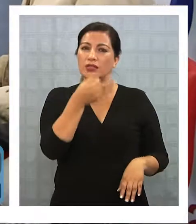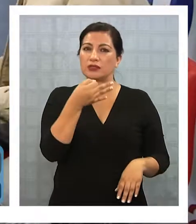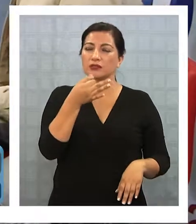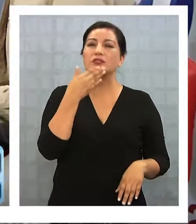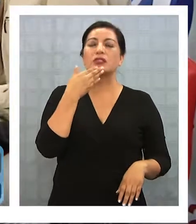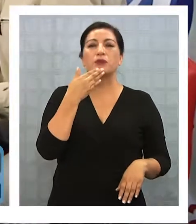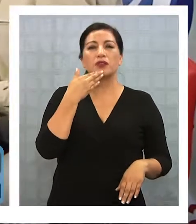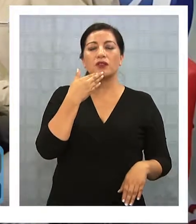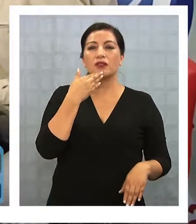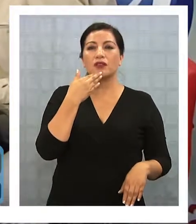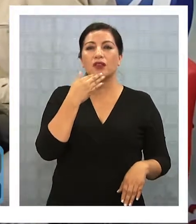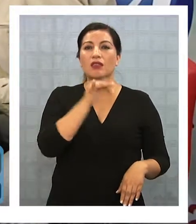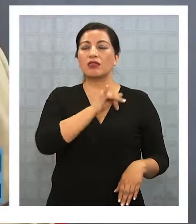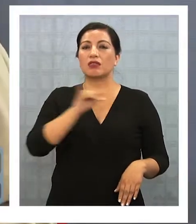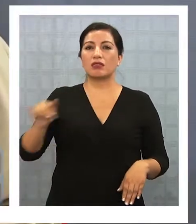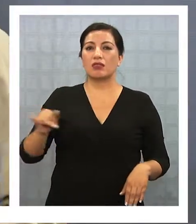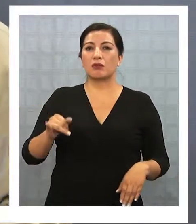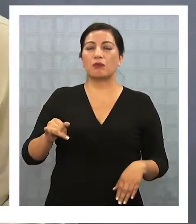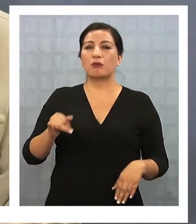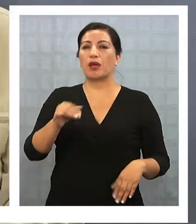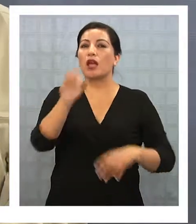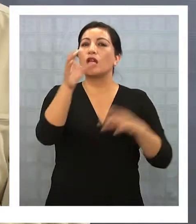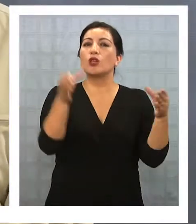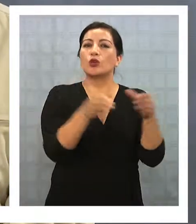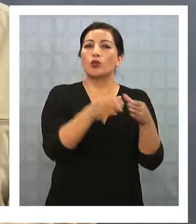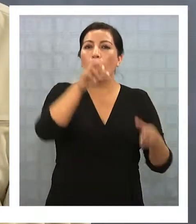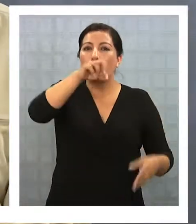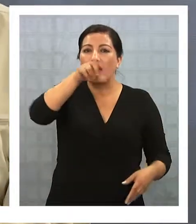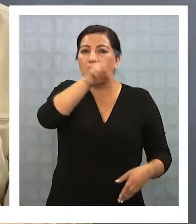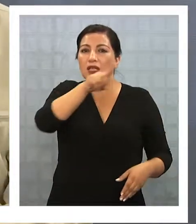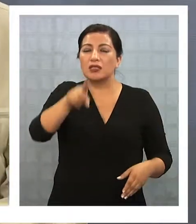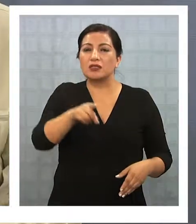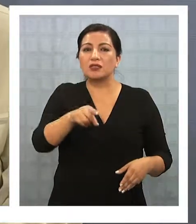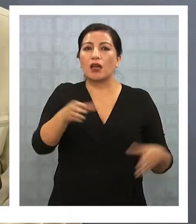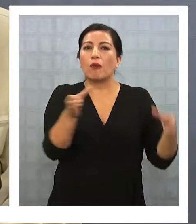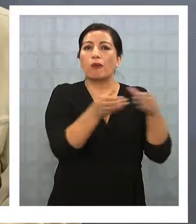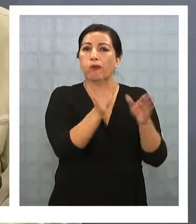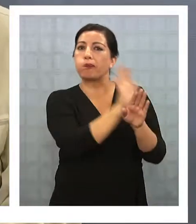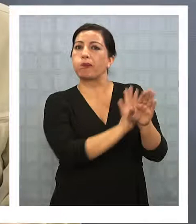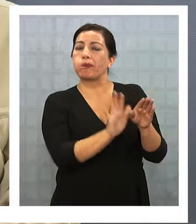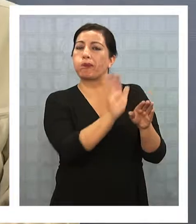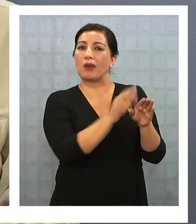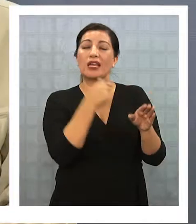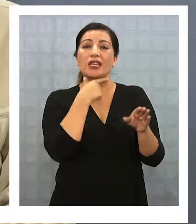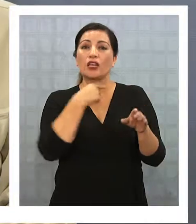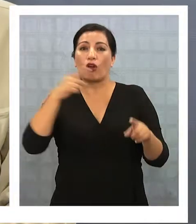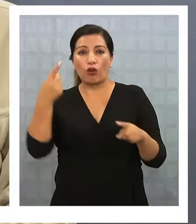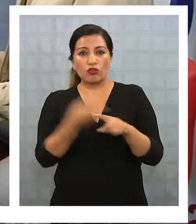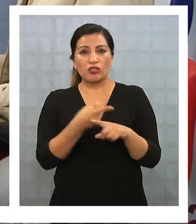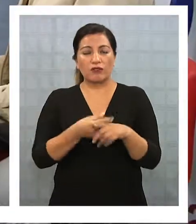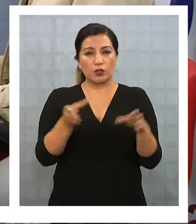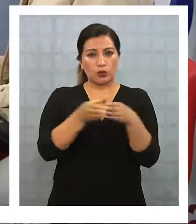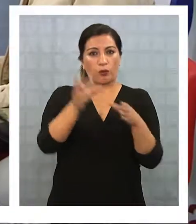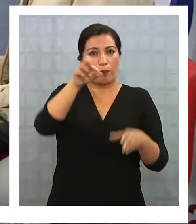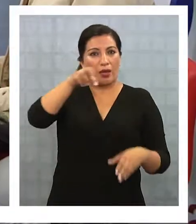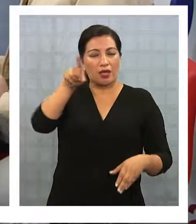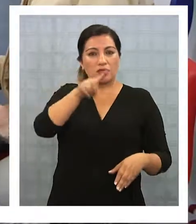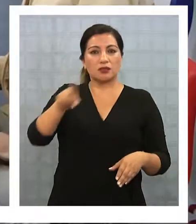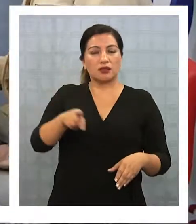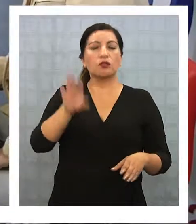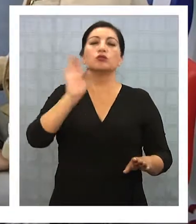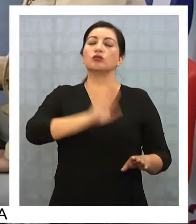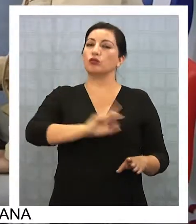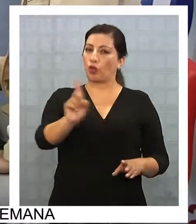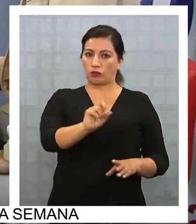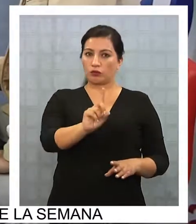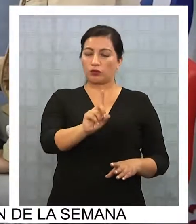eventualmente digamos, podía después de congelar la militancia en el PS, en fin, podías volver al PS ¿volverías en este minuto al Partido Socialista? el